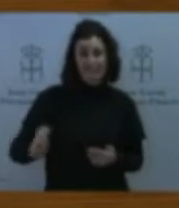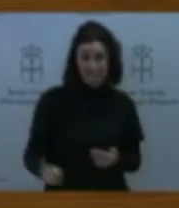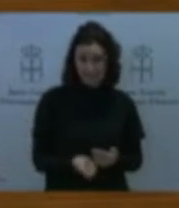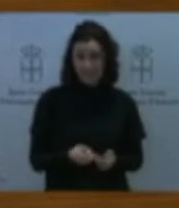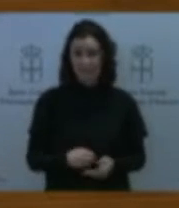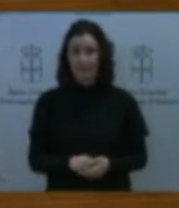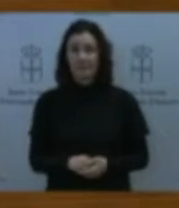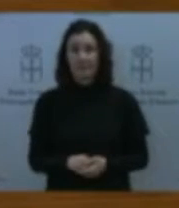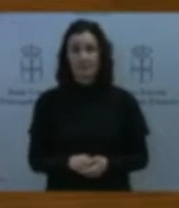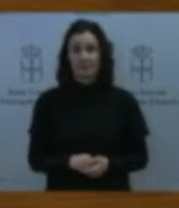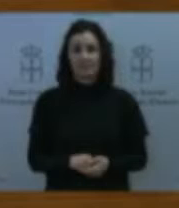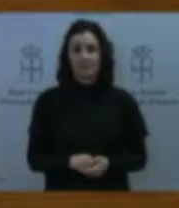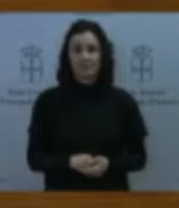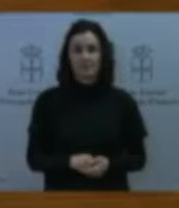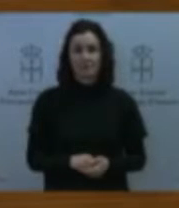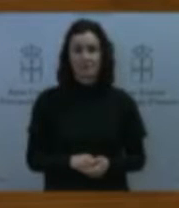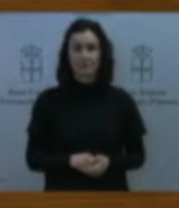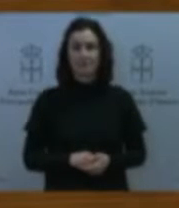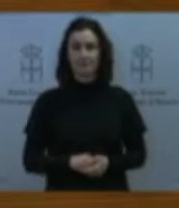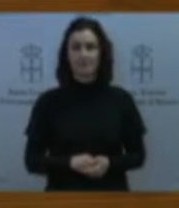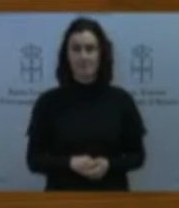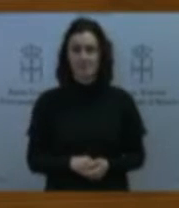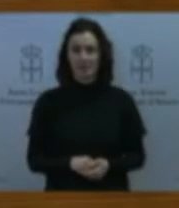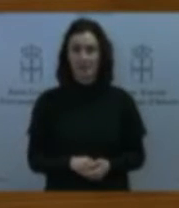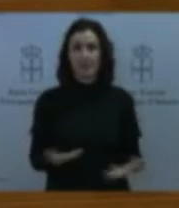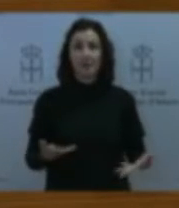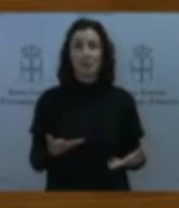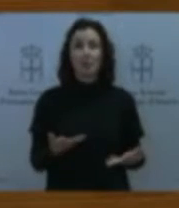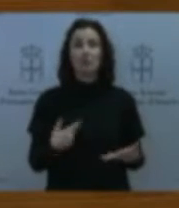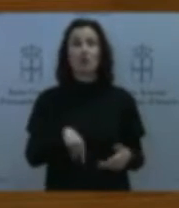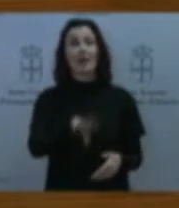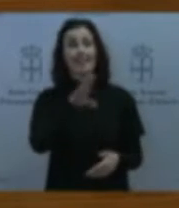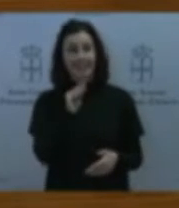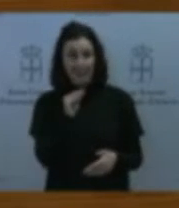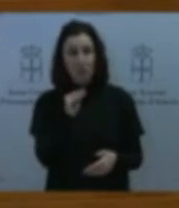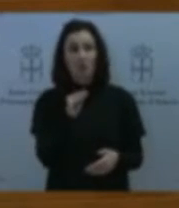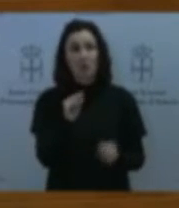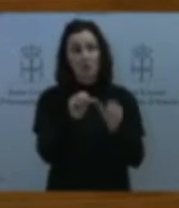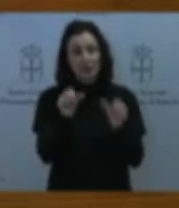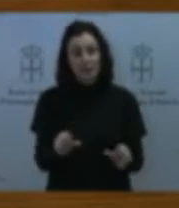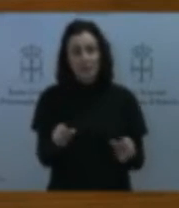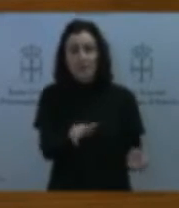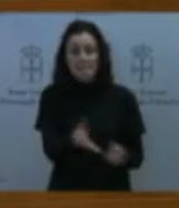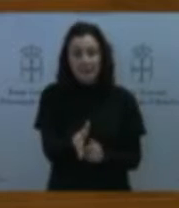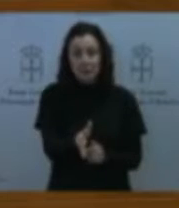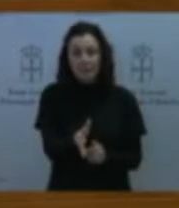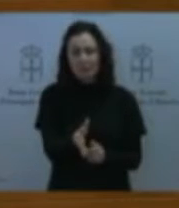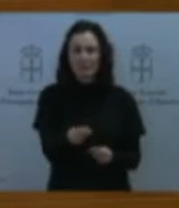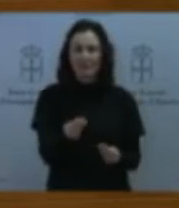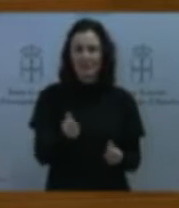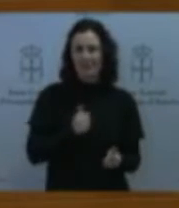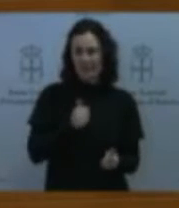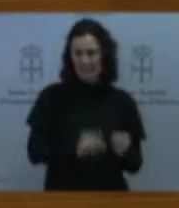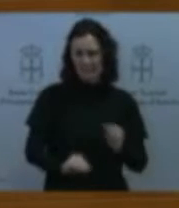Y se la señalaría de una manera más o menos sintética en la pretensión de